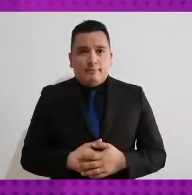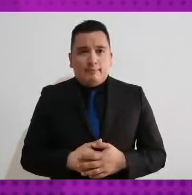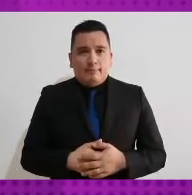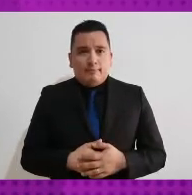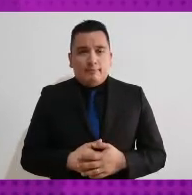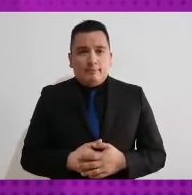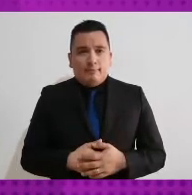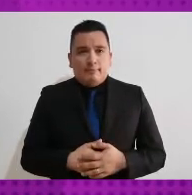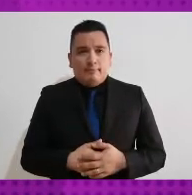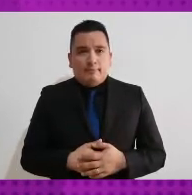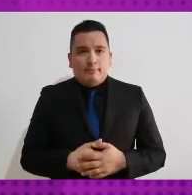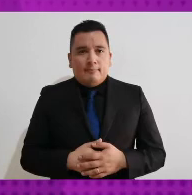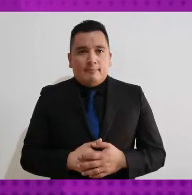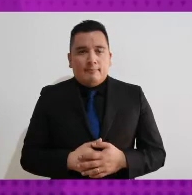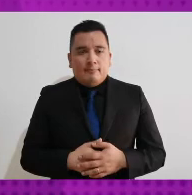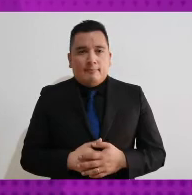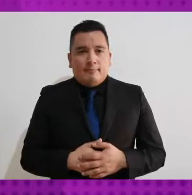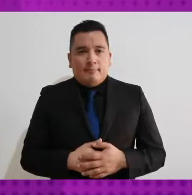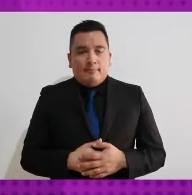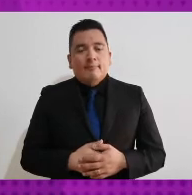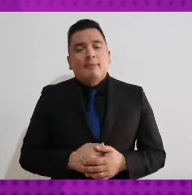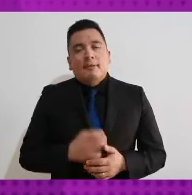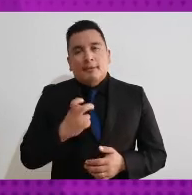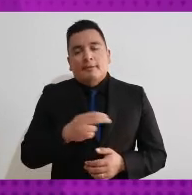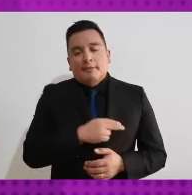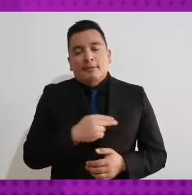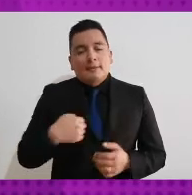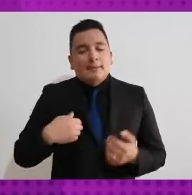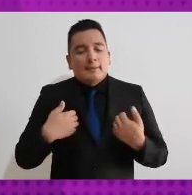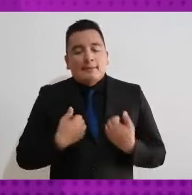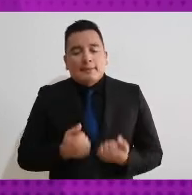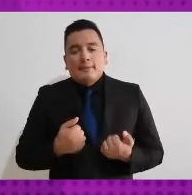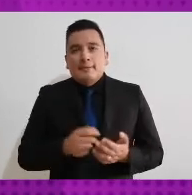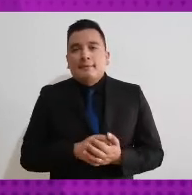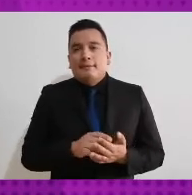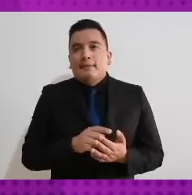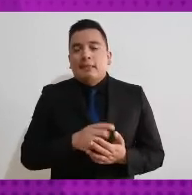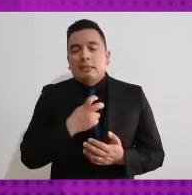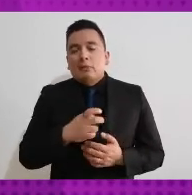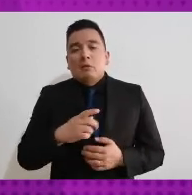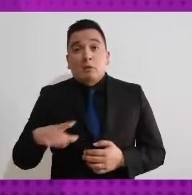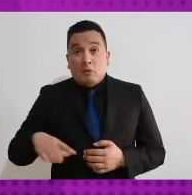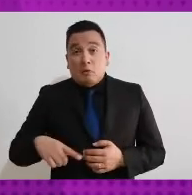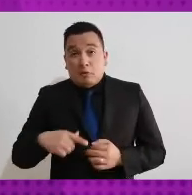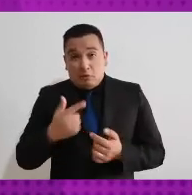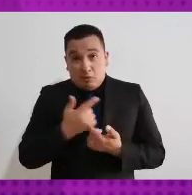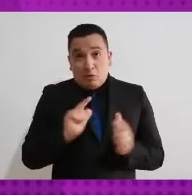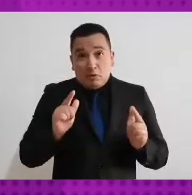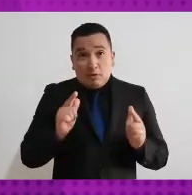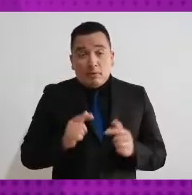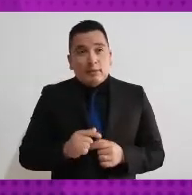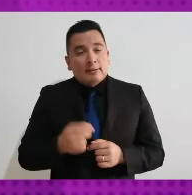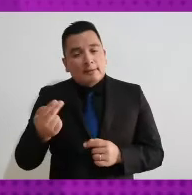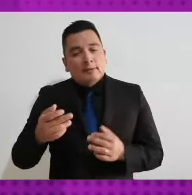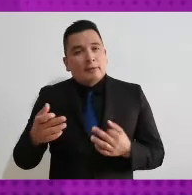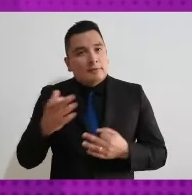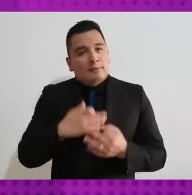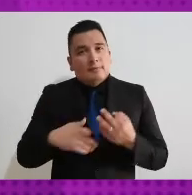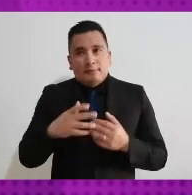entonces es ahí cuando hablamos de democracia incluyente esta última definición que ahorita nos